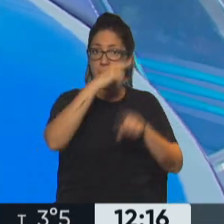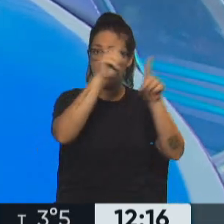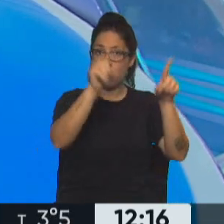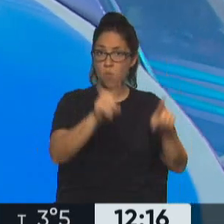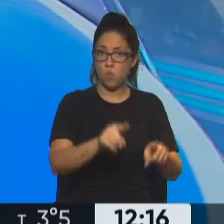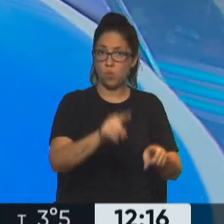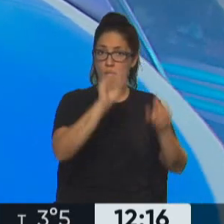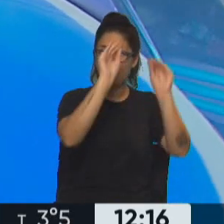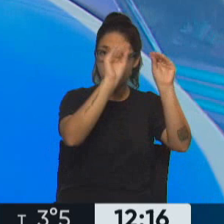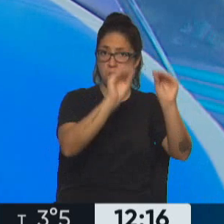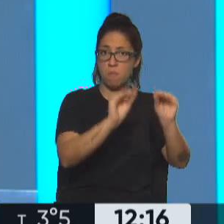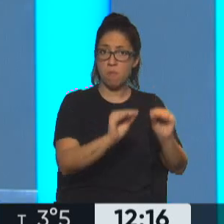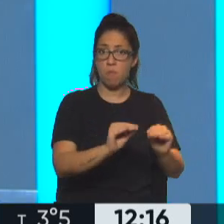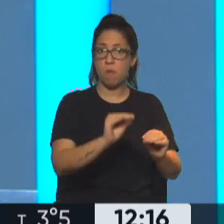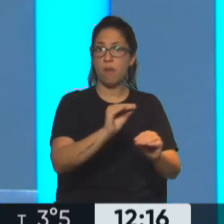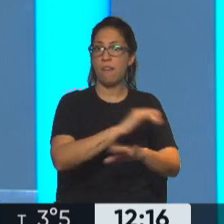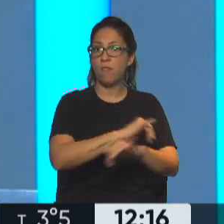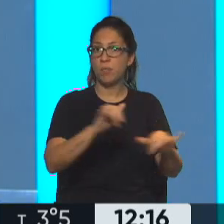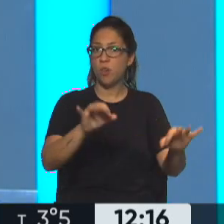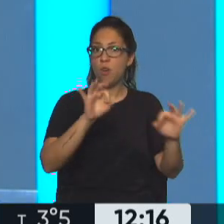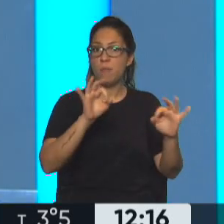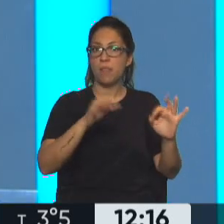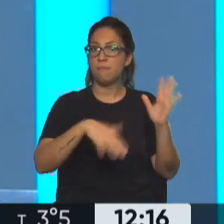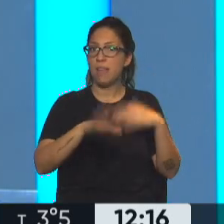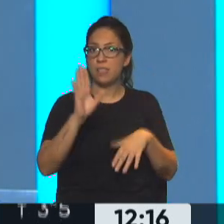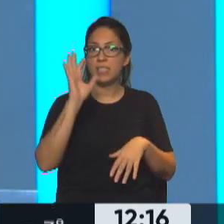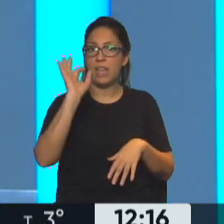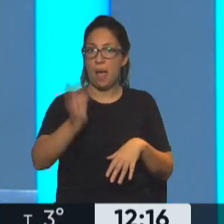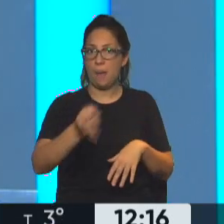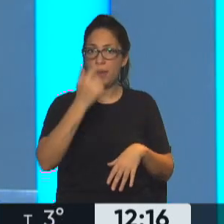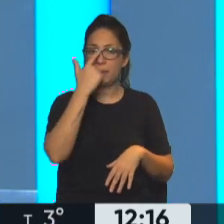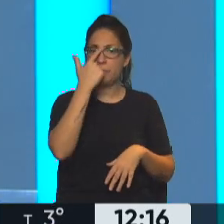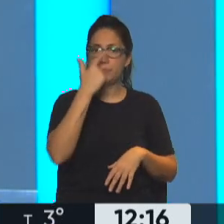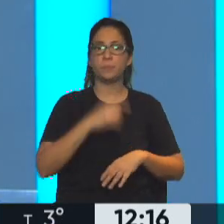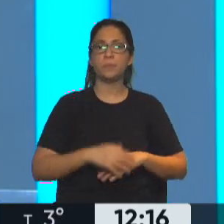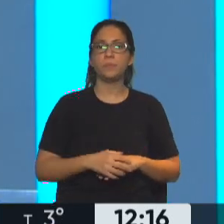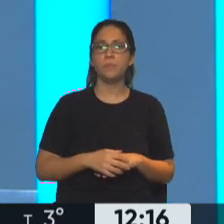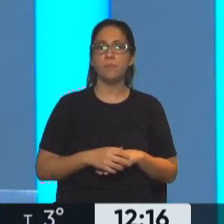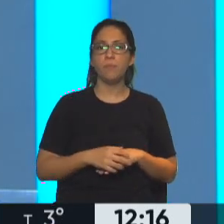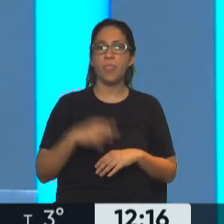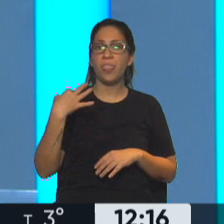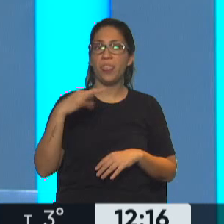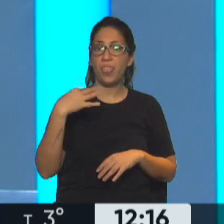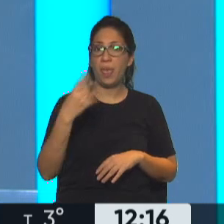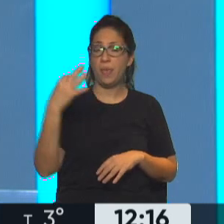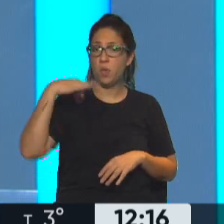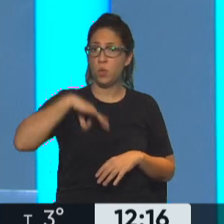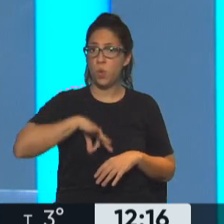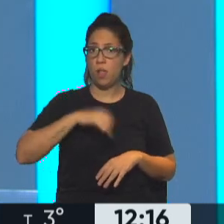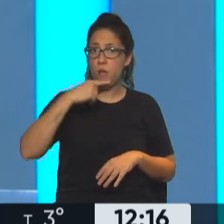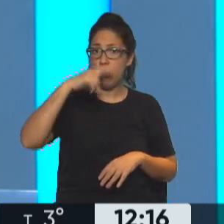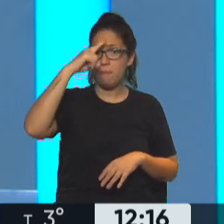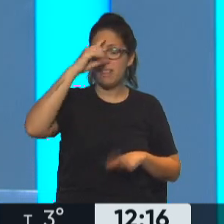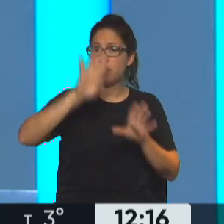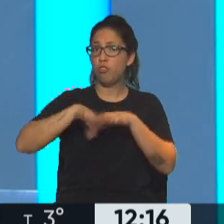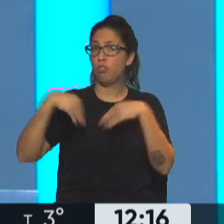donde están todos estos datos, pero fundamentalmente tener presente esto. Van a tener que poner el ingreso mensual